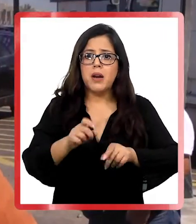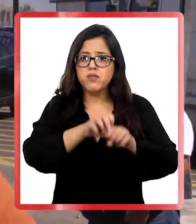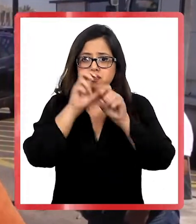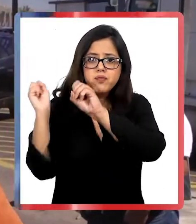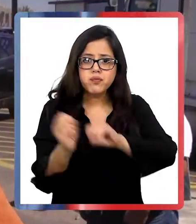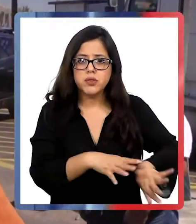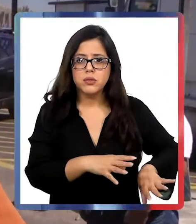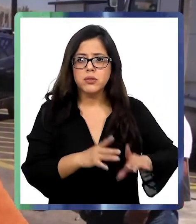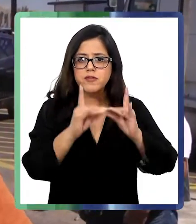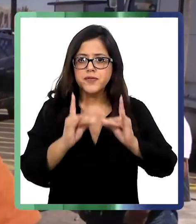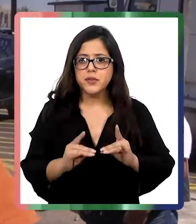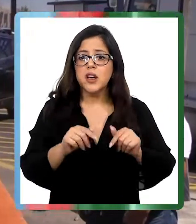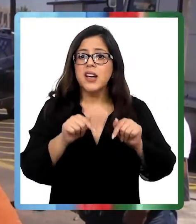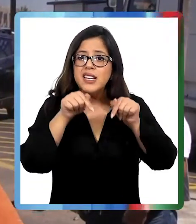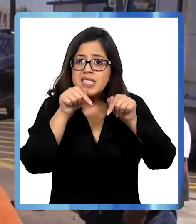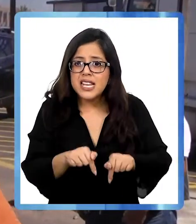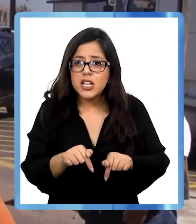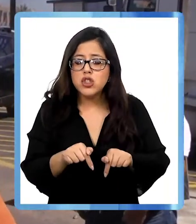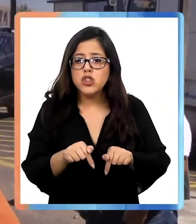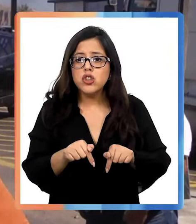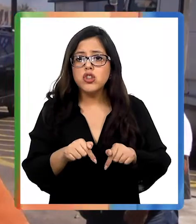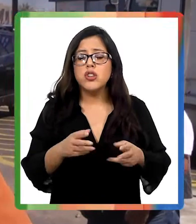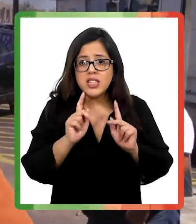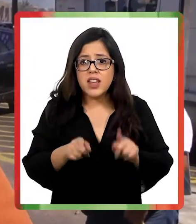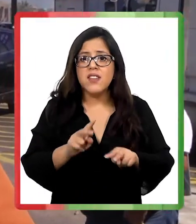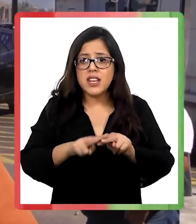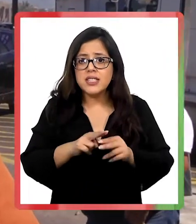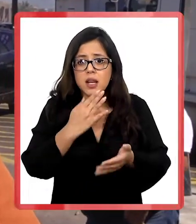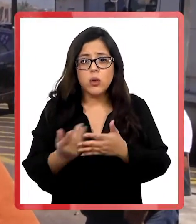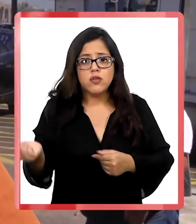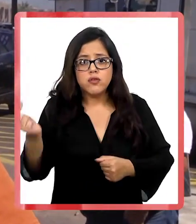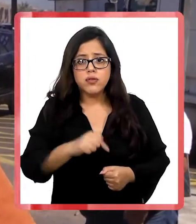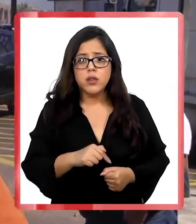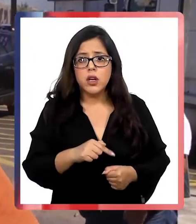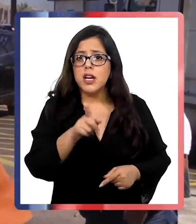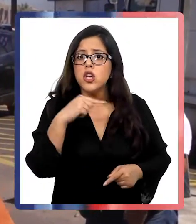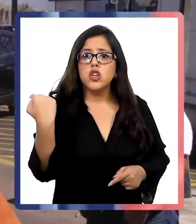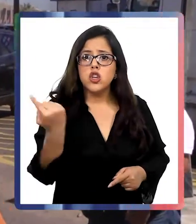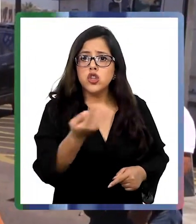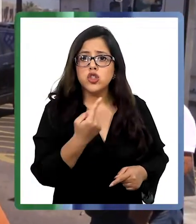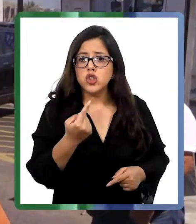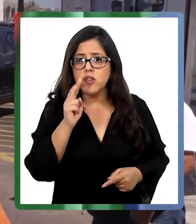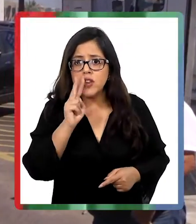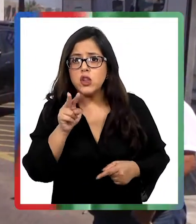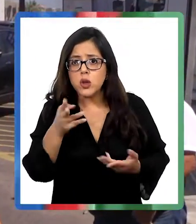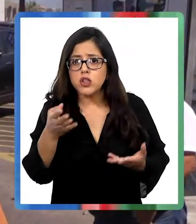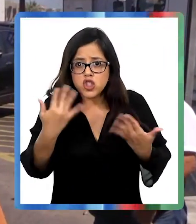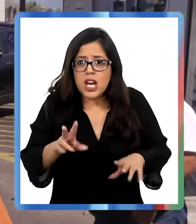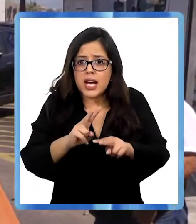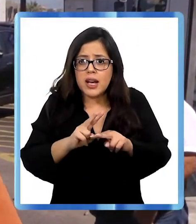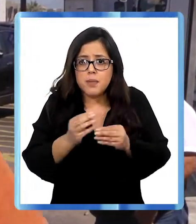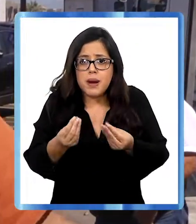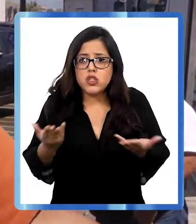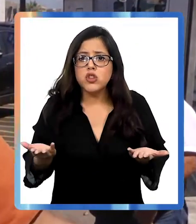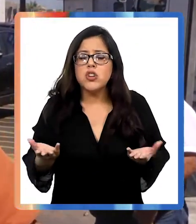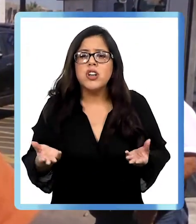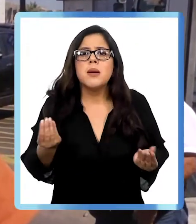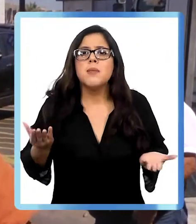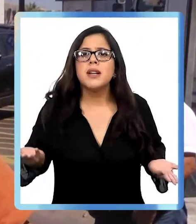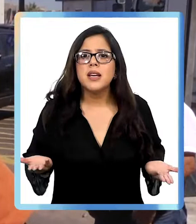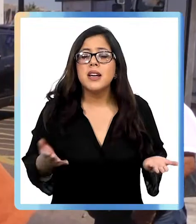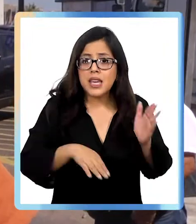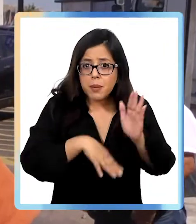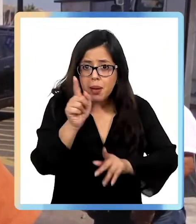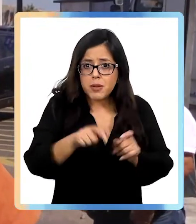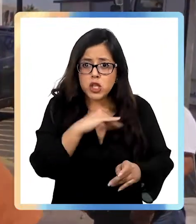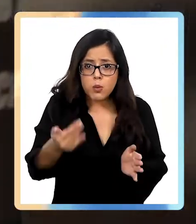puente para abajo. A eso quería el ministro del interior cuando vino para acá, eso quería hacer, nosotros estábamos previniendo eso, ahora pasó. Ahora qué quiere más, que